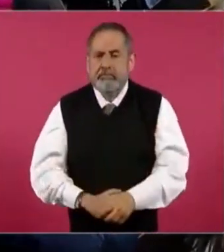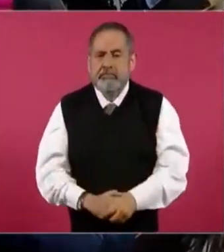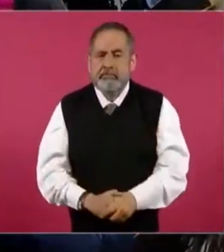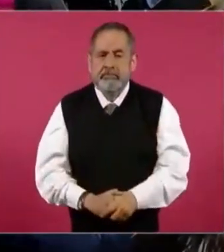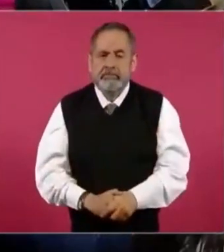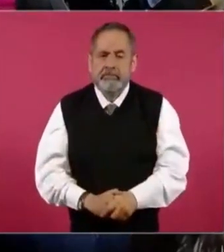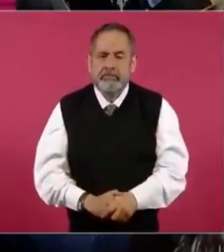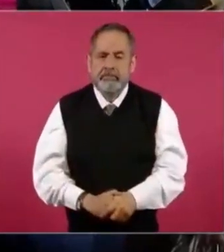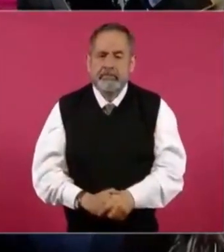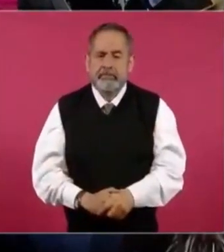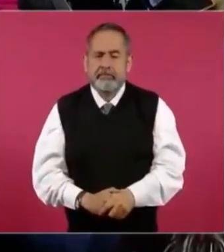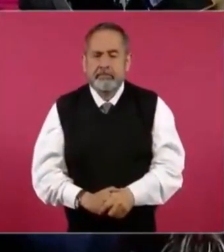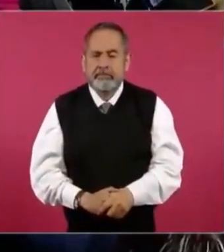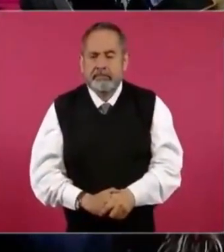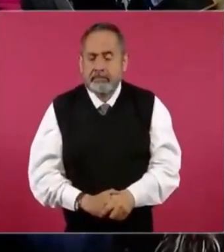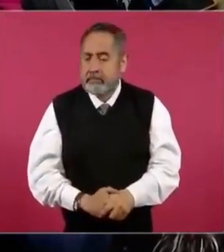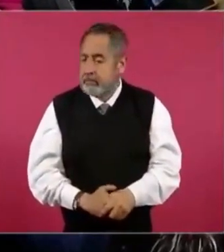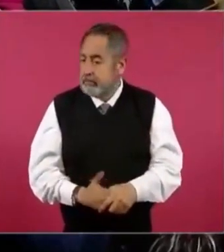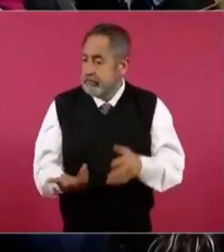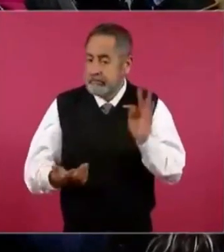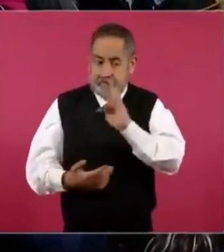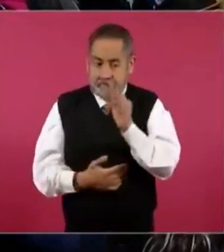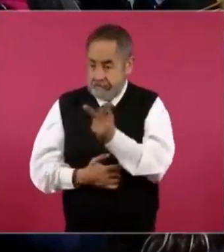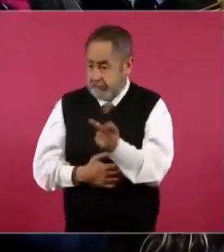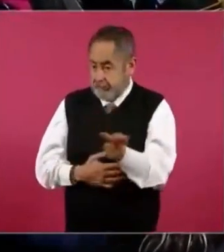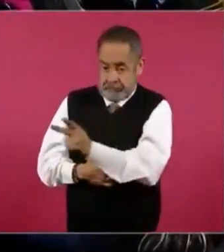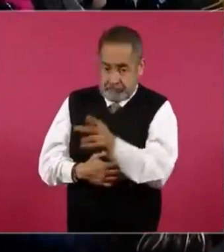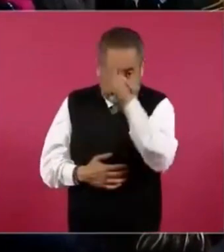Si fue un acuerdo